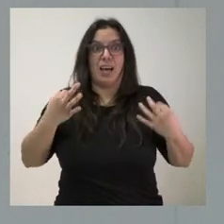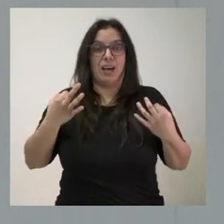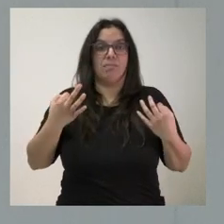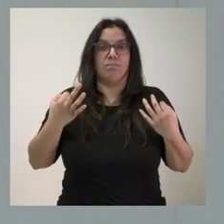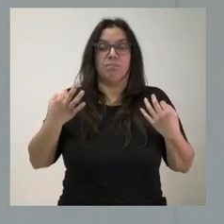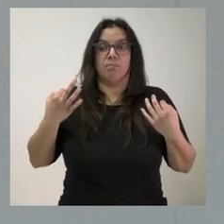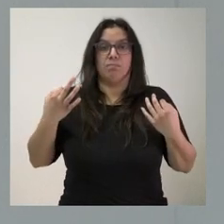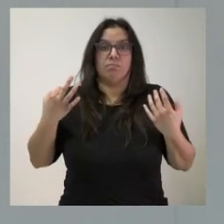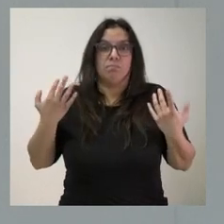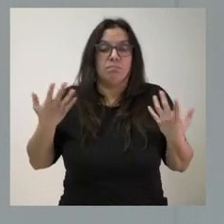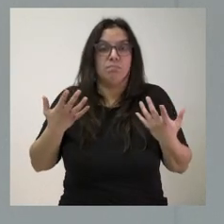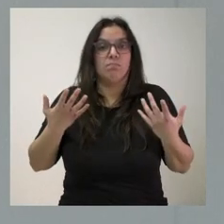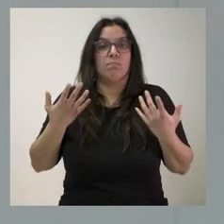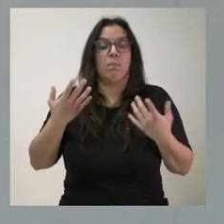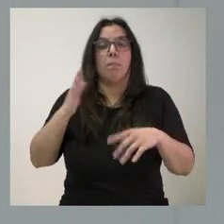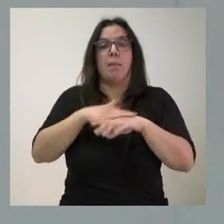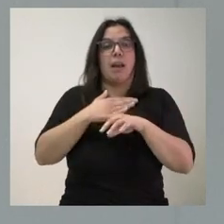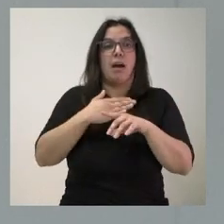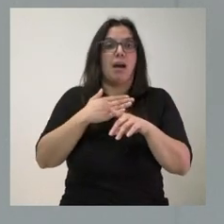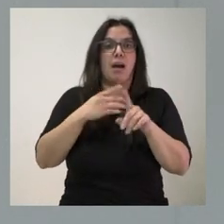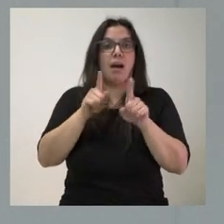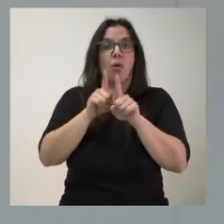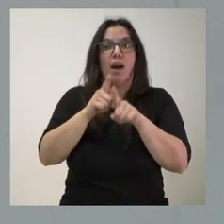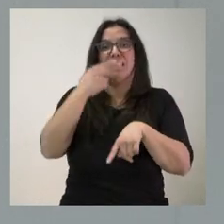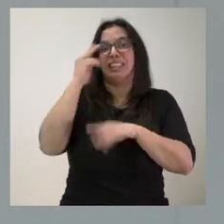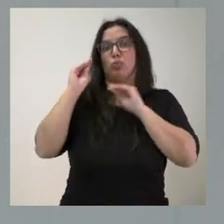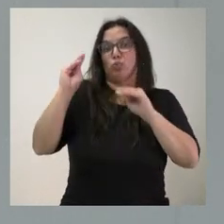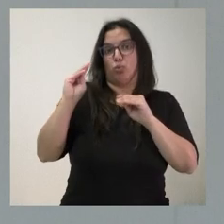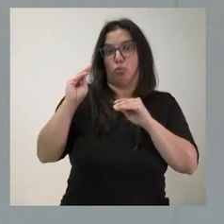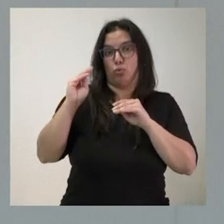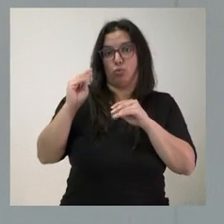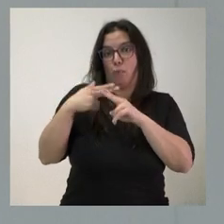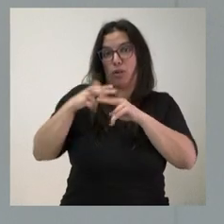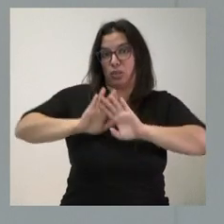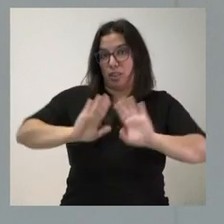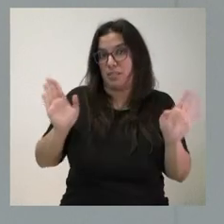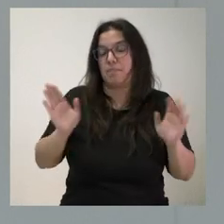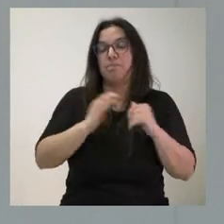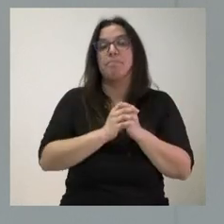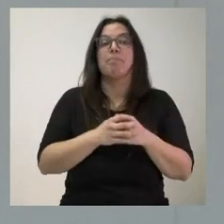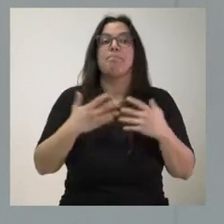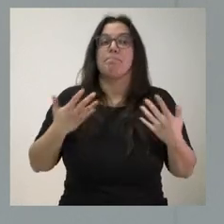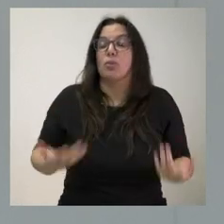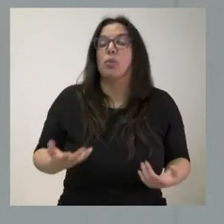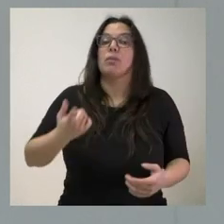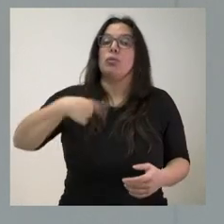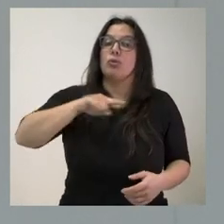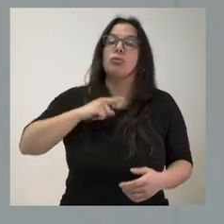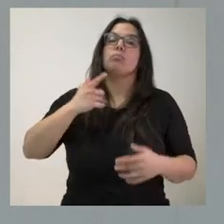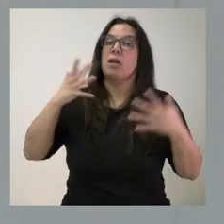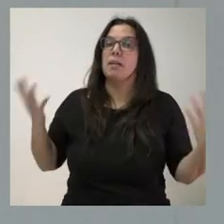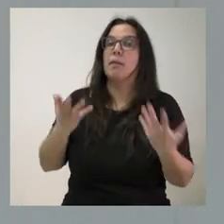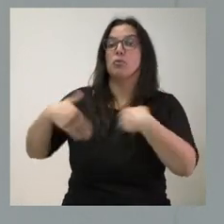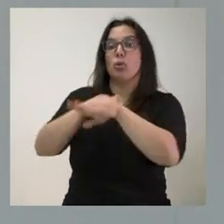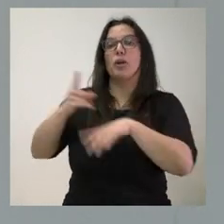con el único objetivo de tener fines políticos. Desde ese punto de vista, nosotros lo que le animamos al Gobierno es a